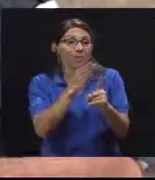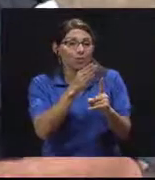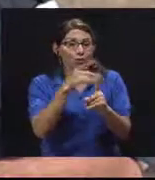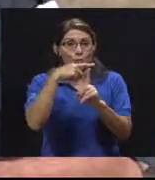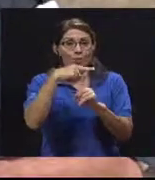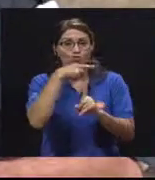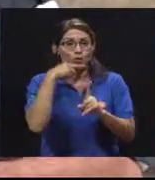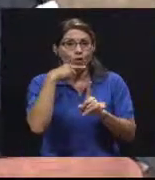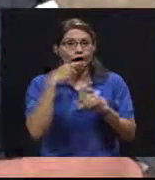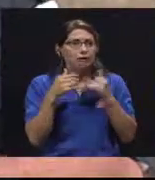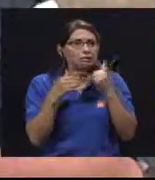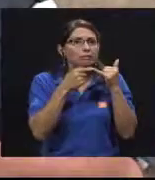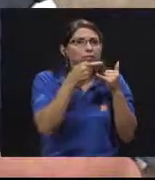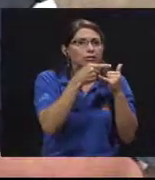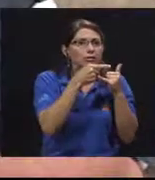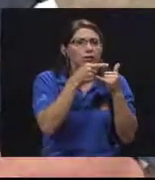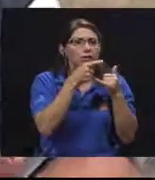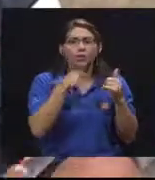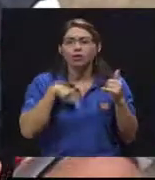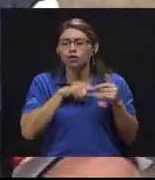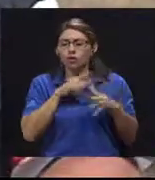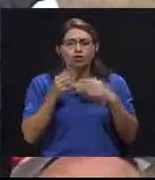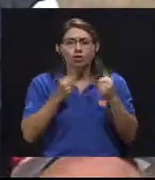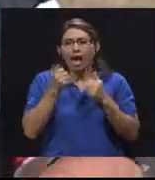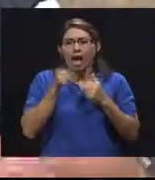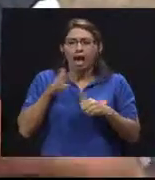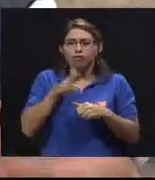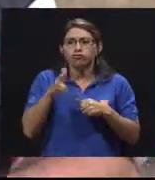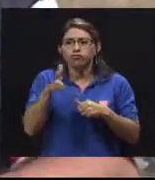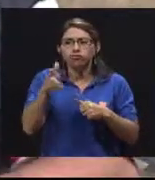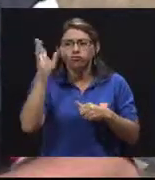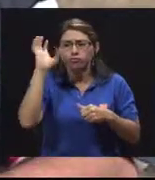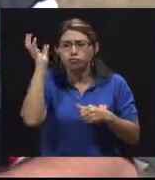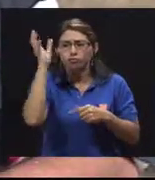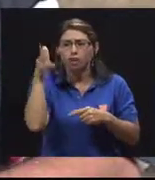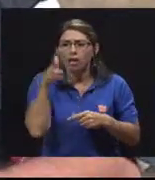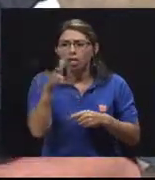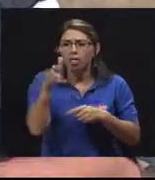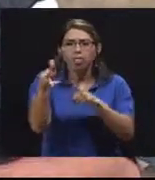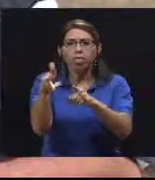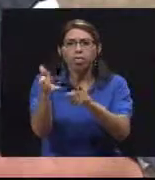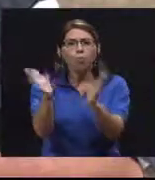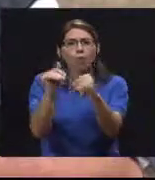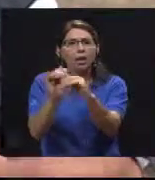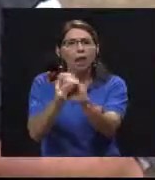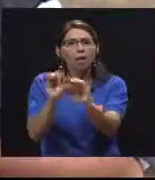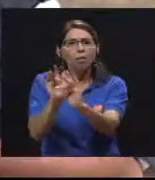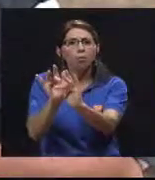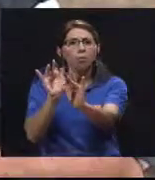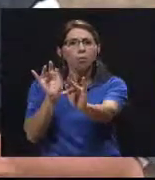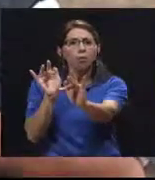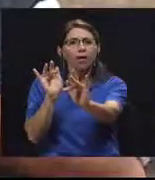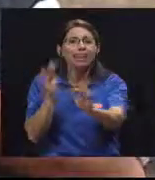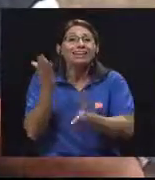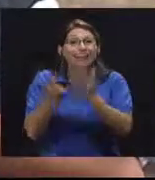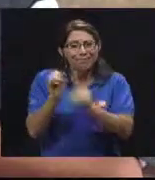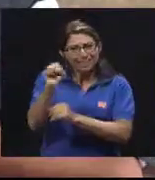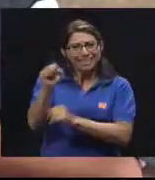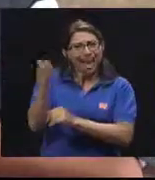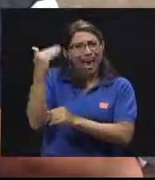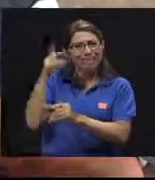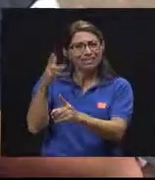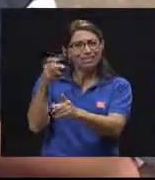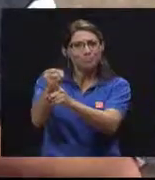movilizamos el equipo, cuando llegamos no hay ningún accidente. Probablemente lo hubo, pero al estar lloviendo y